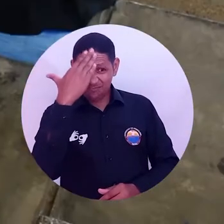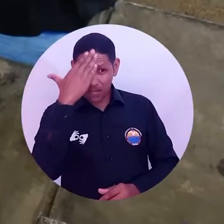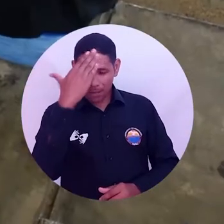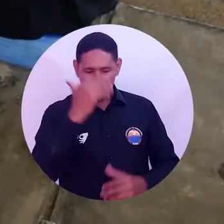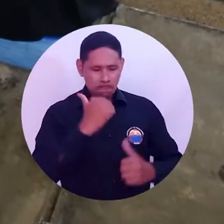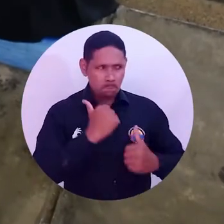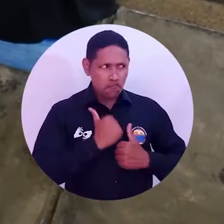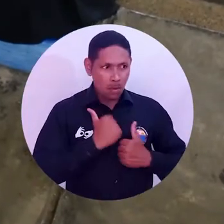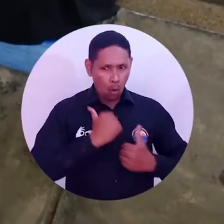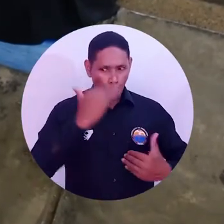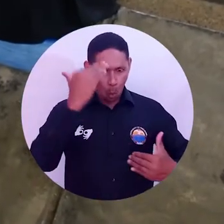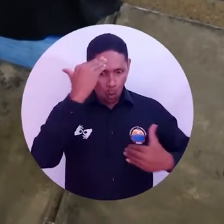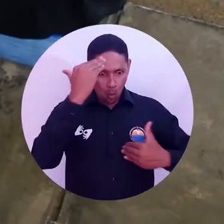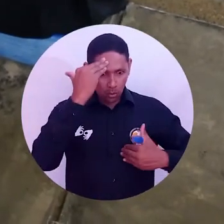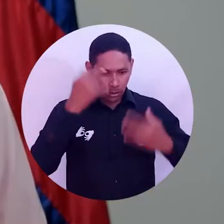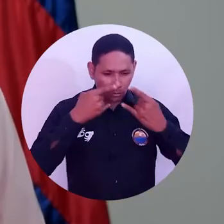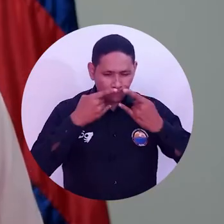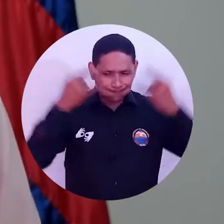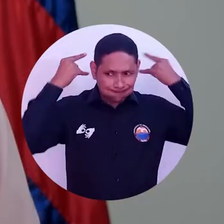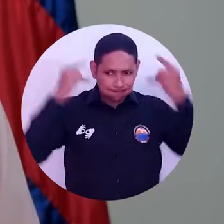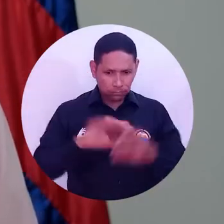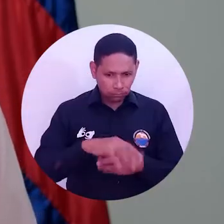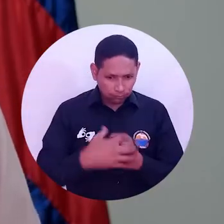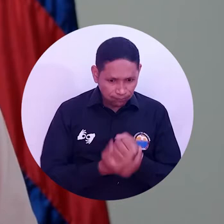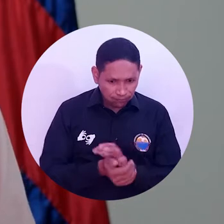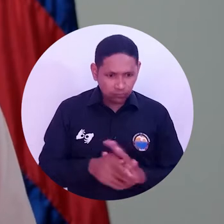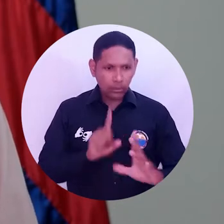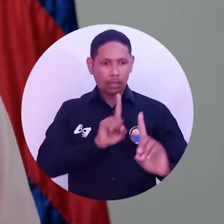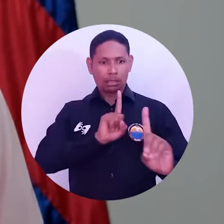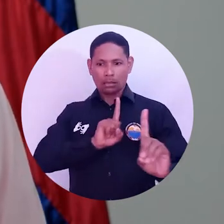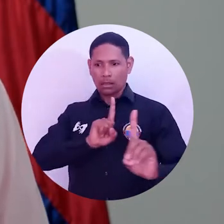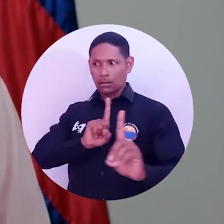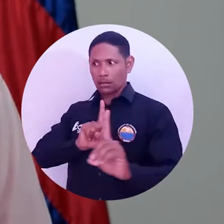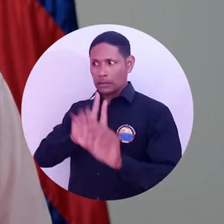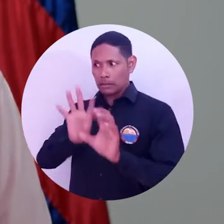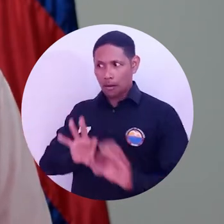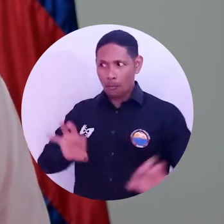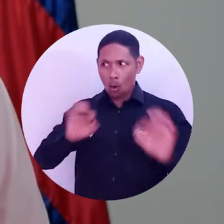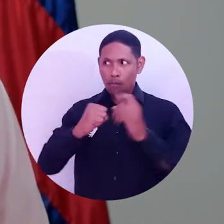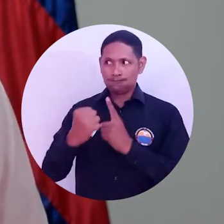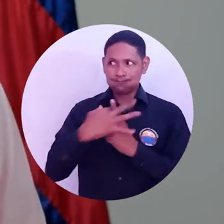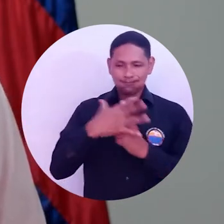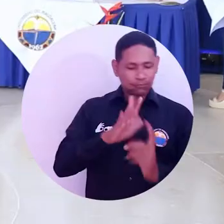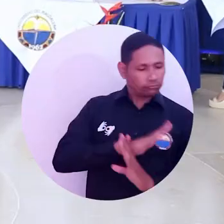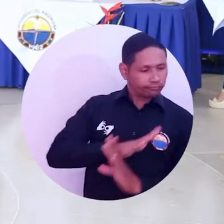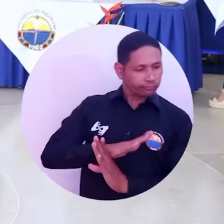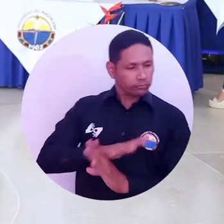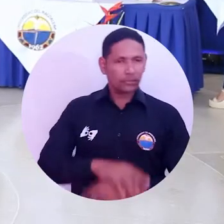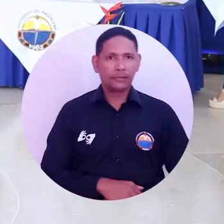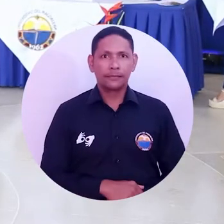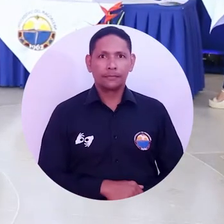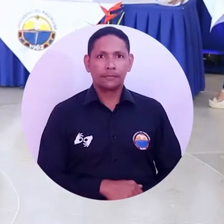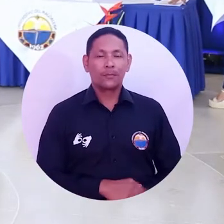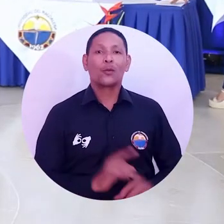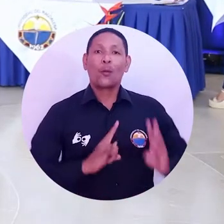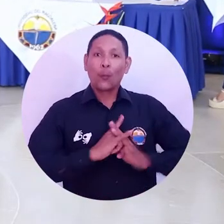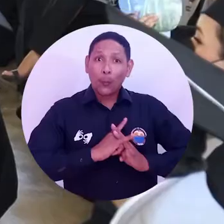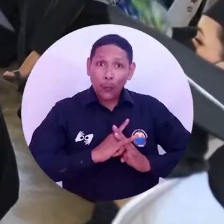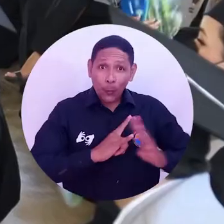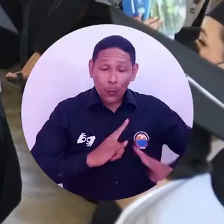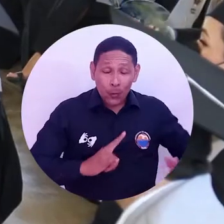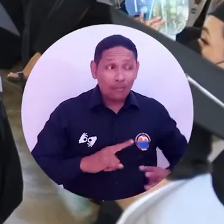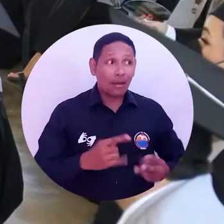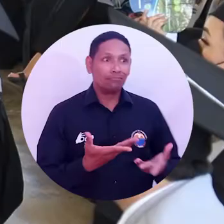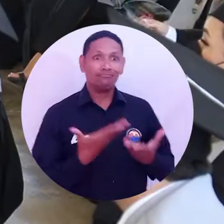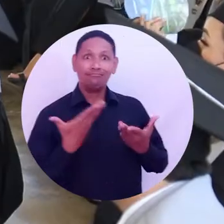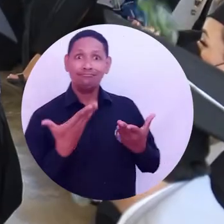de manera personal que saben que esto nos ayuda a poder prevenir el contagio de la enfermedad. La Universidad del Magdalena